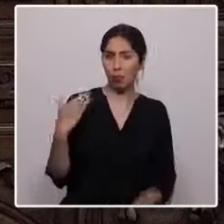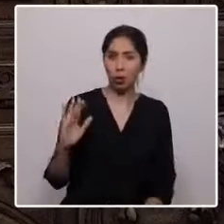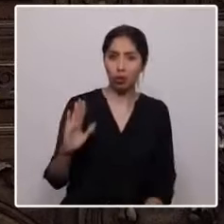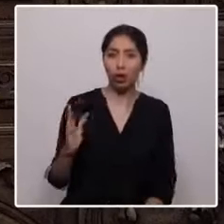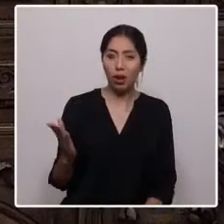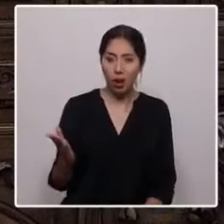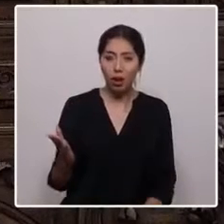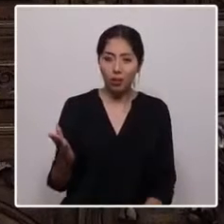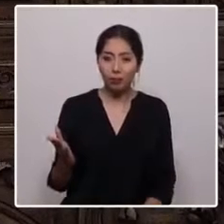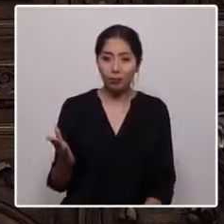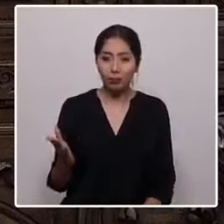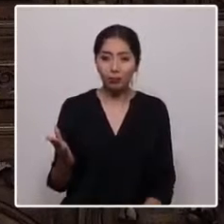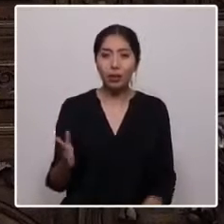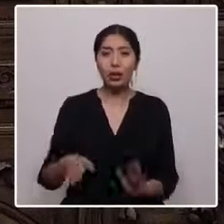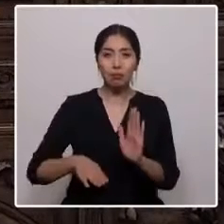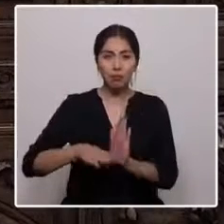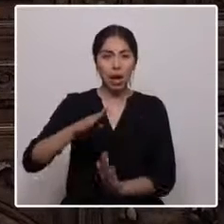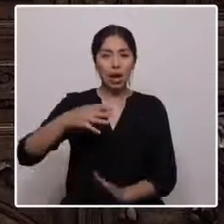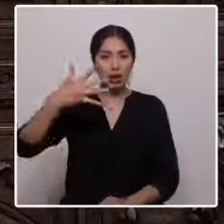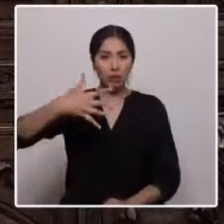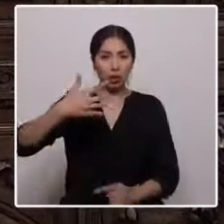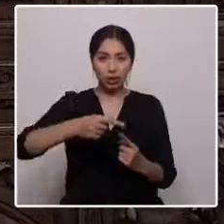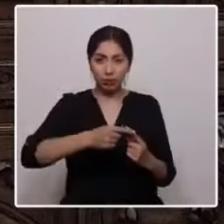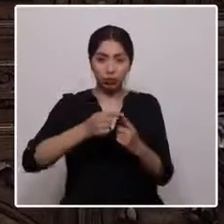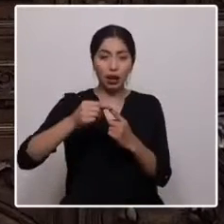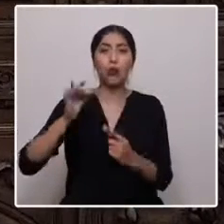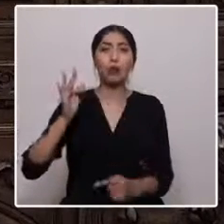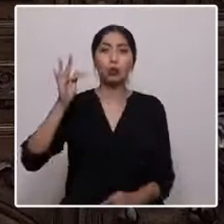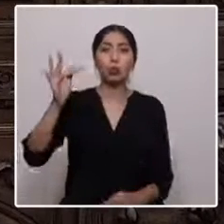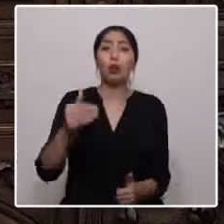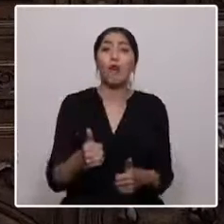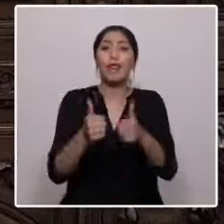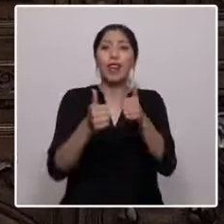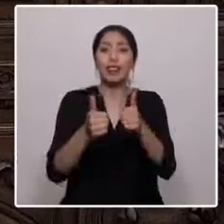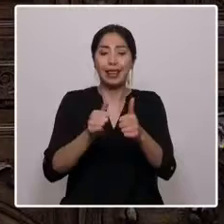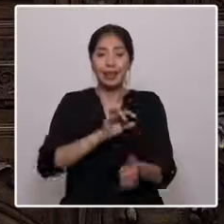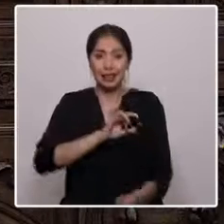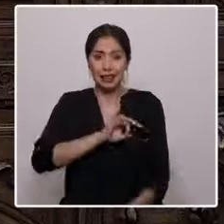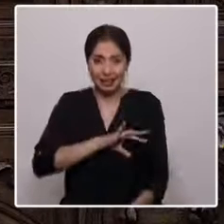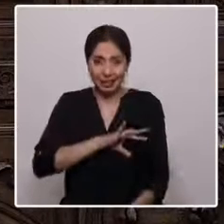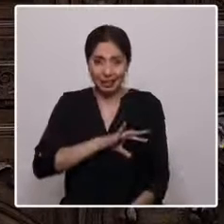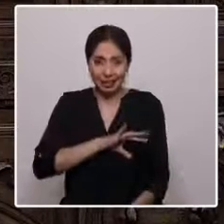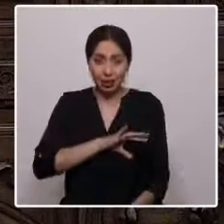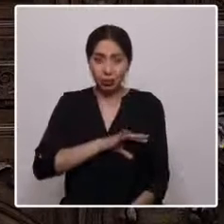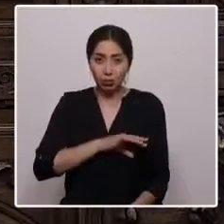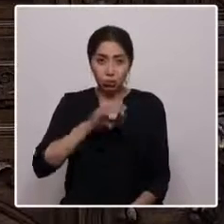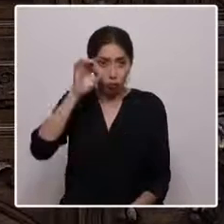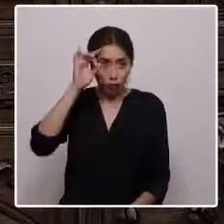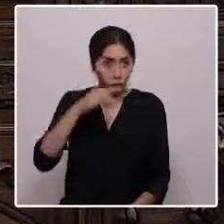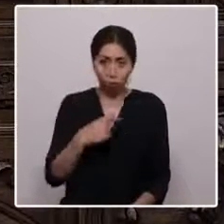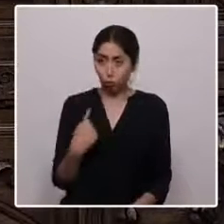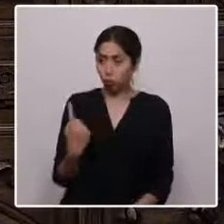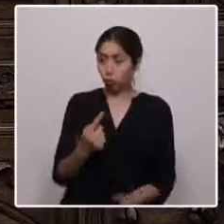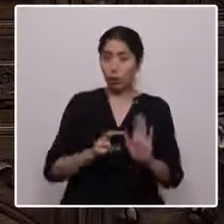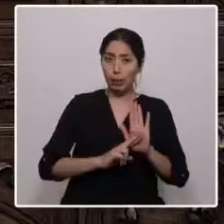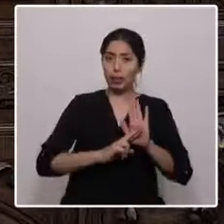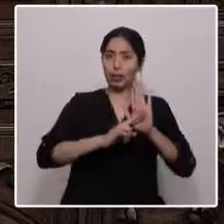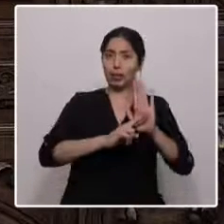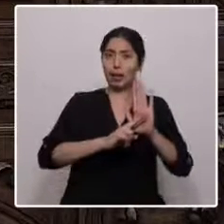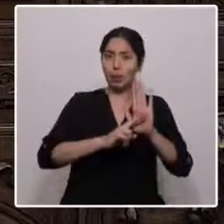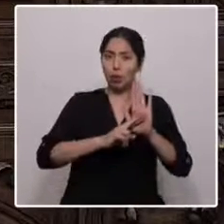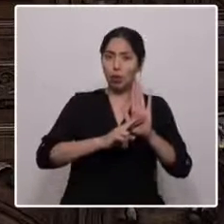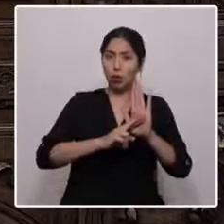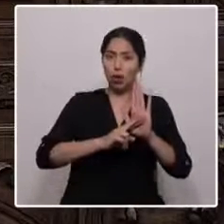poniendo por delante el futuro y el bien de Chile, entendiendo que no representamos ideologías o ideas